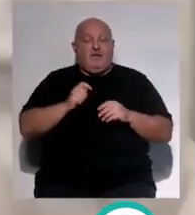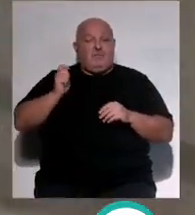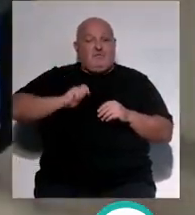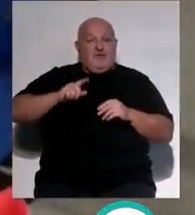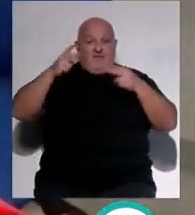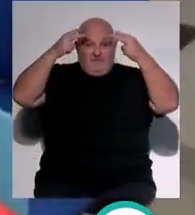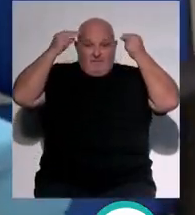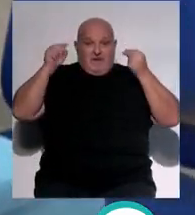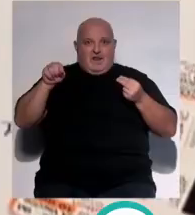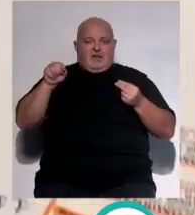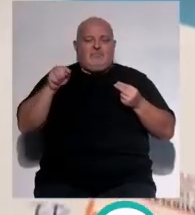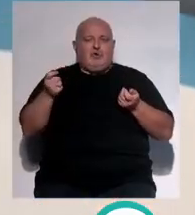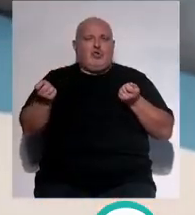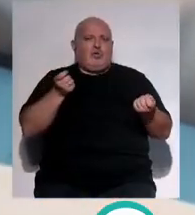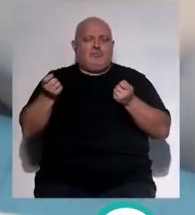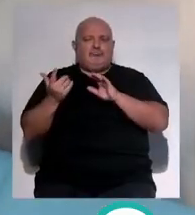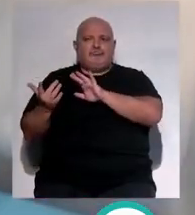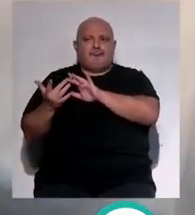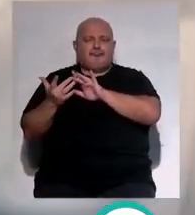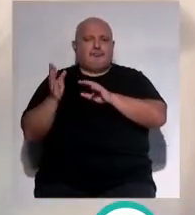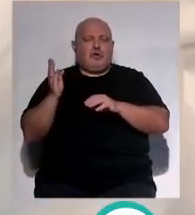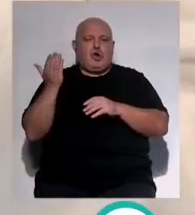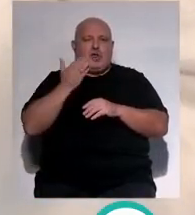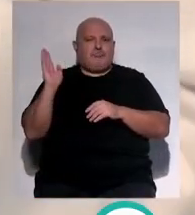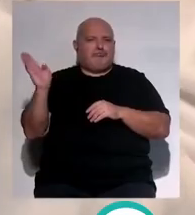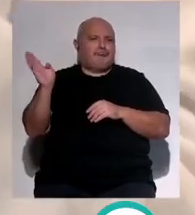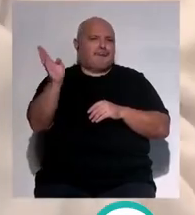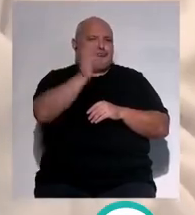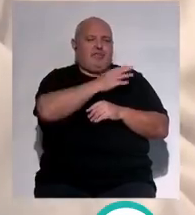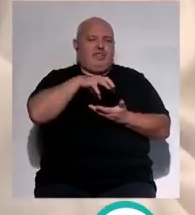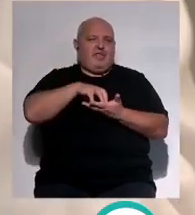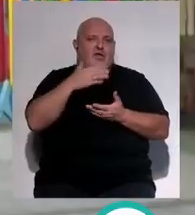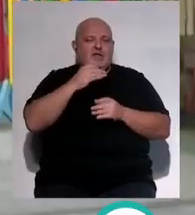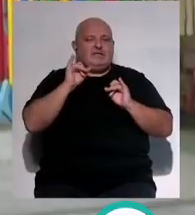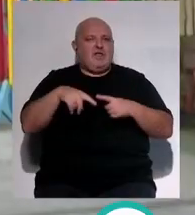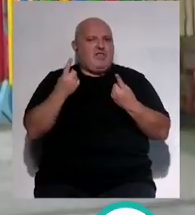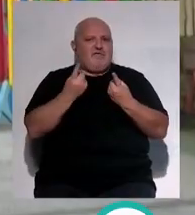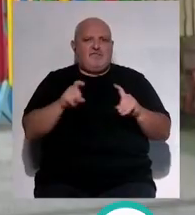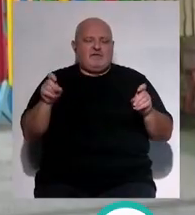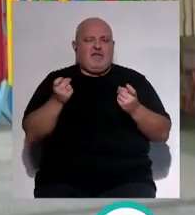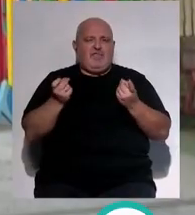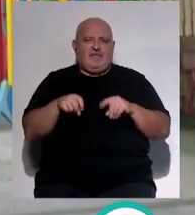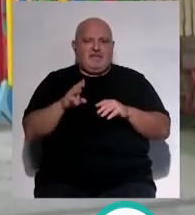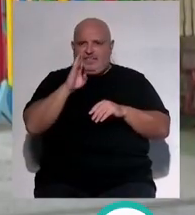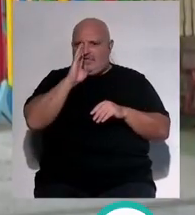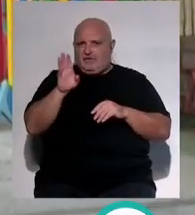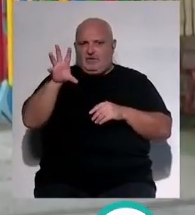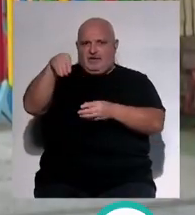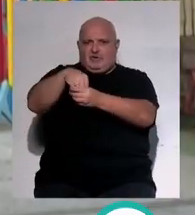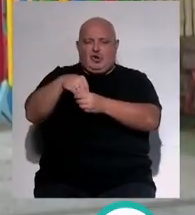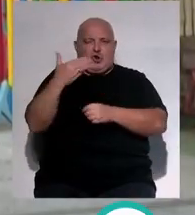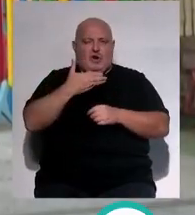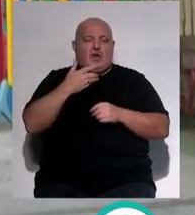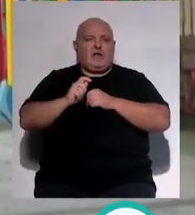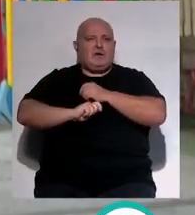profesionales se encargarán de la coordinación para vacunar a estos menores en su centro educativo sin necesidad de cita previa Se trata